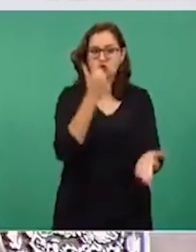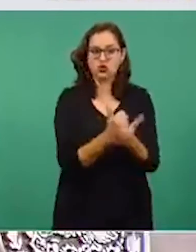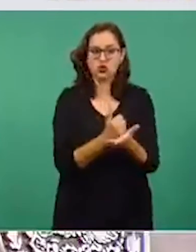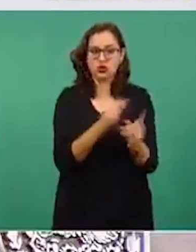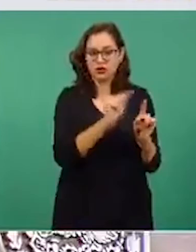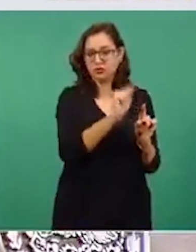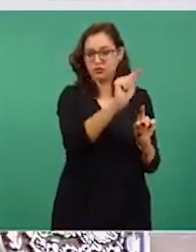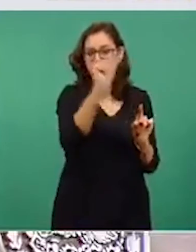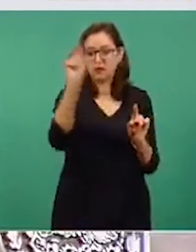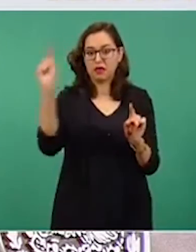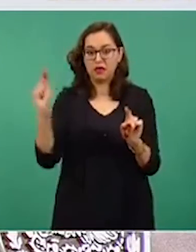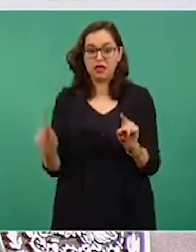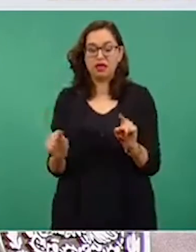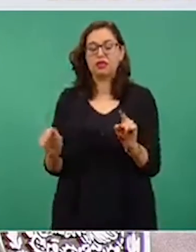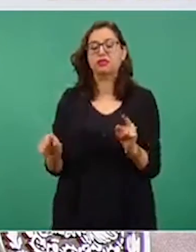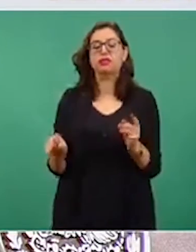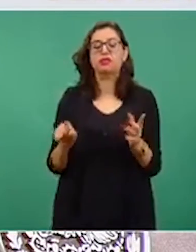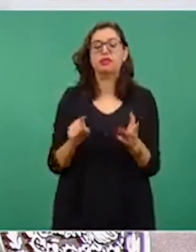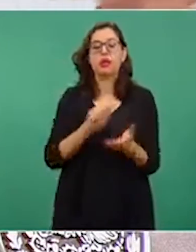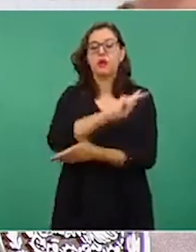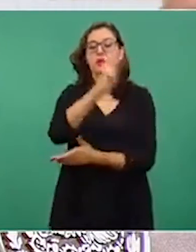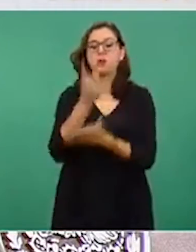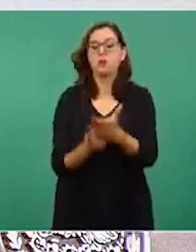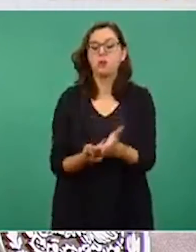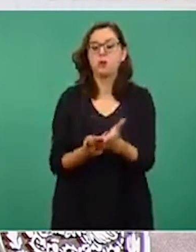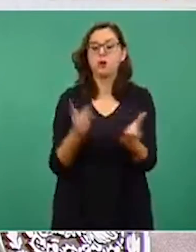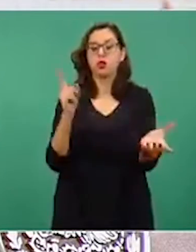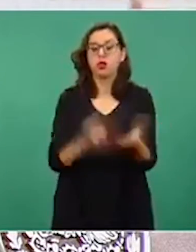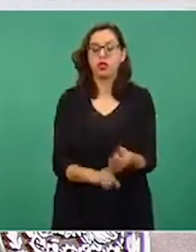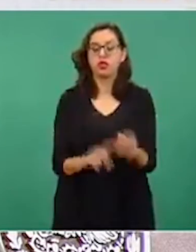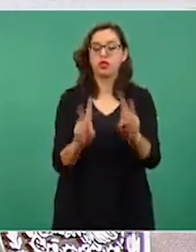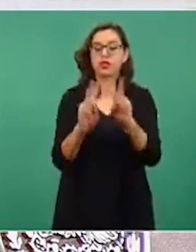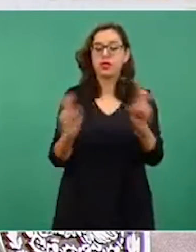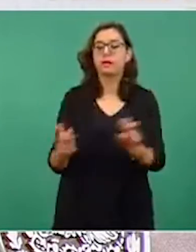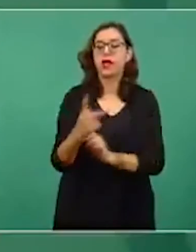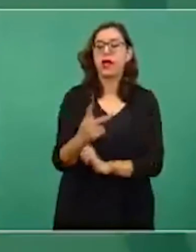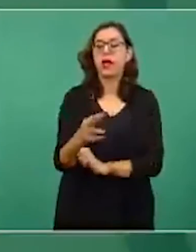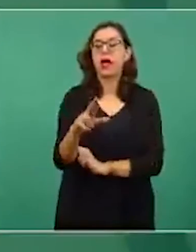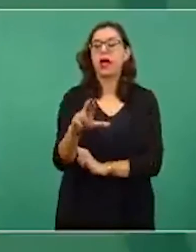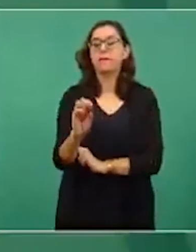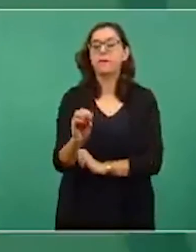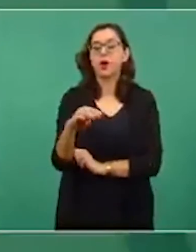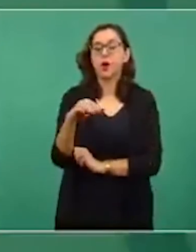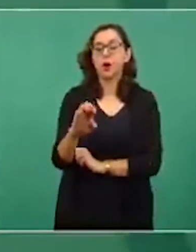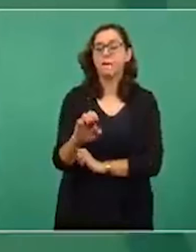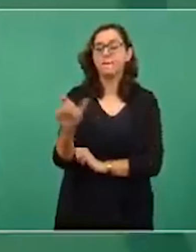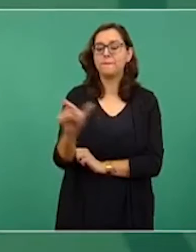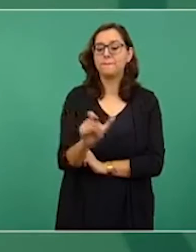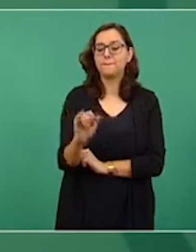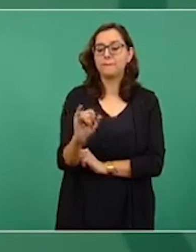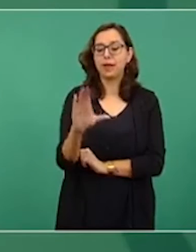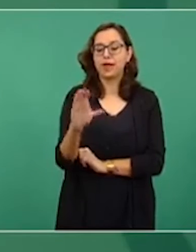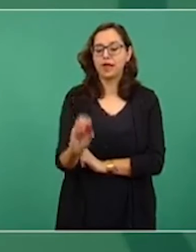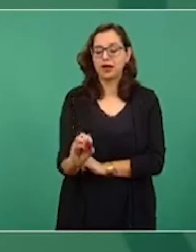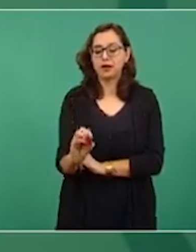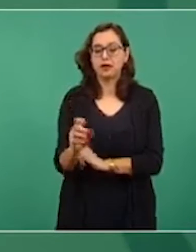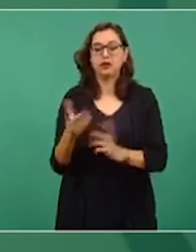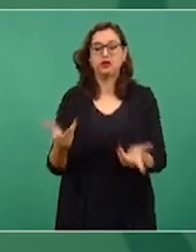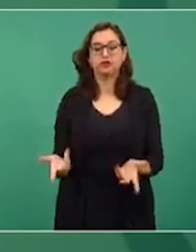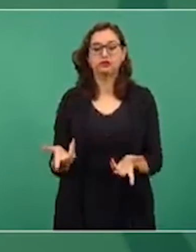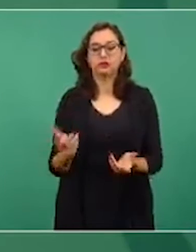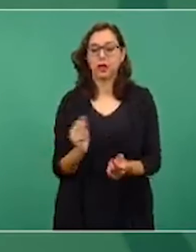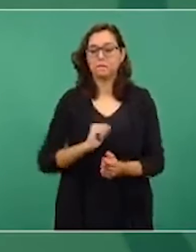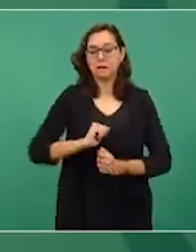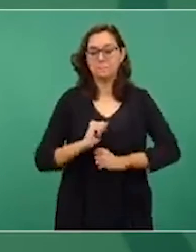ProMéxico. oficinas bien montadas, lujo, con puro recomendado,